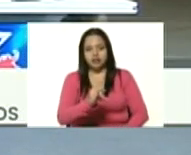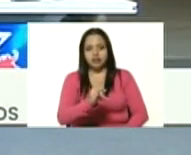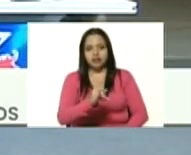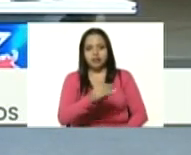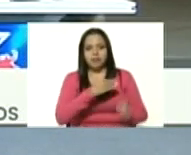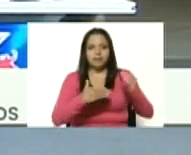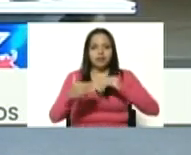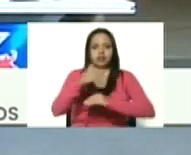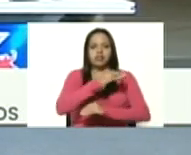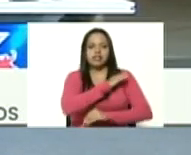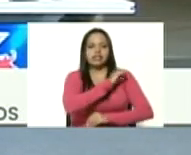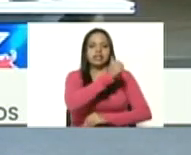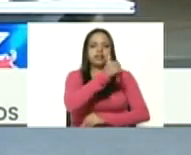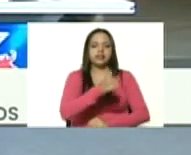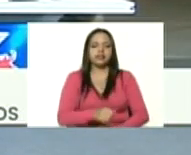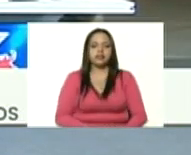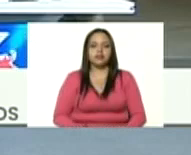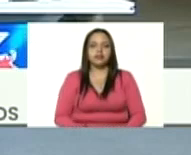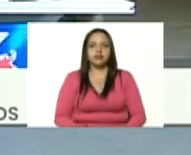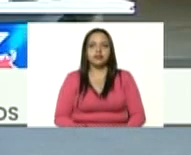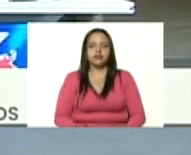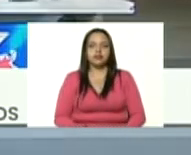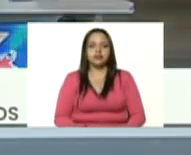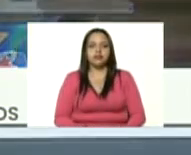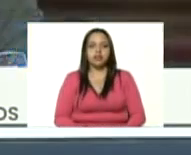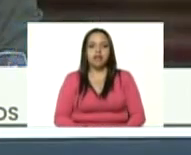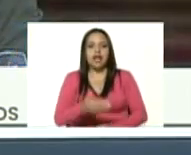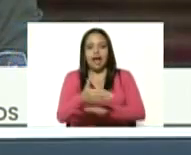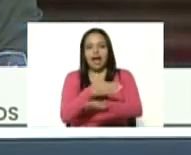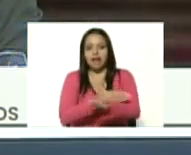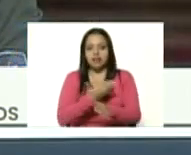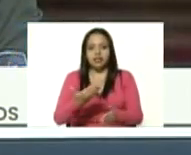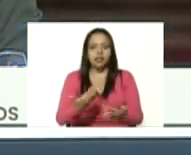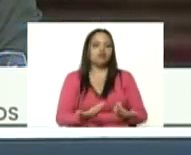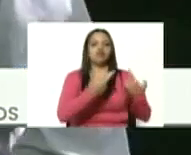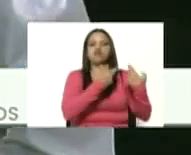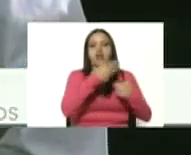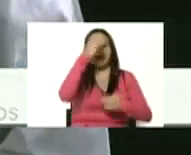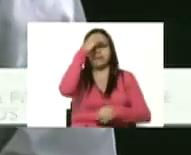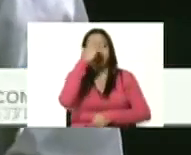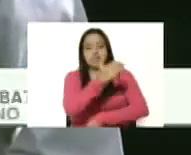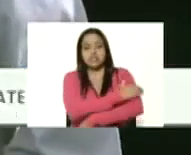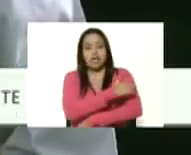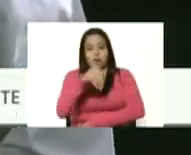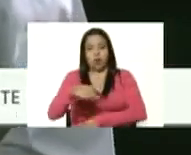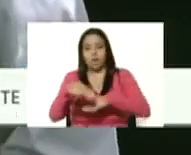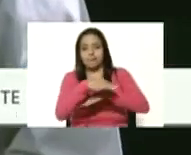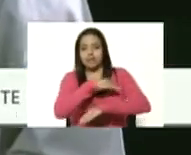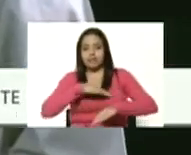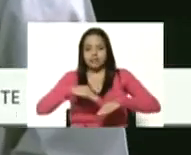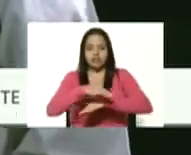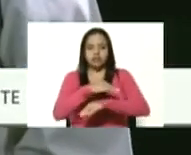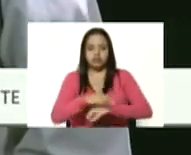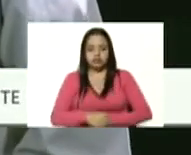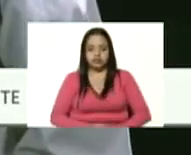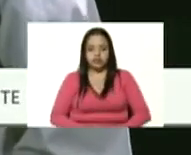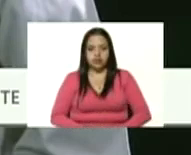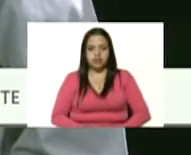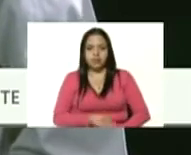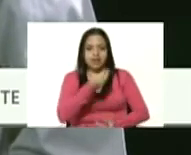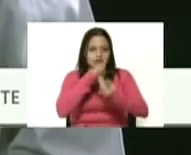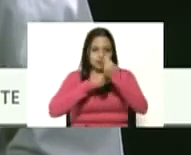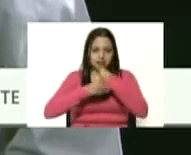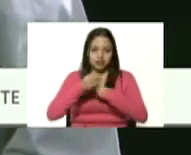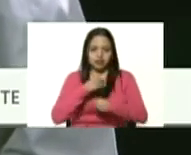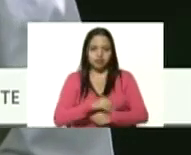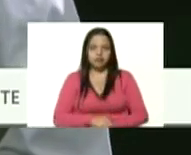miliciano Leal Tellería excomandante de la milicia nacional bolivariana y hoy ministro del poder popular para la alimentación